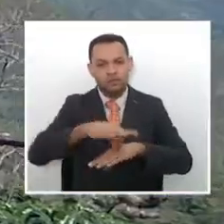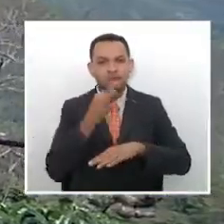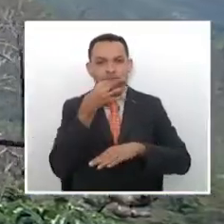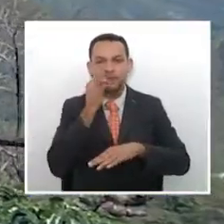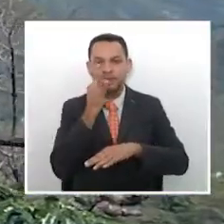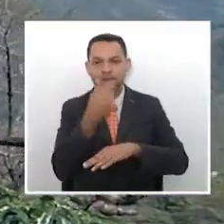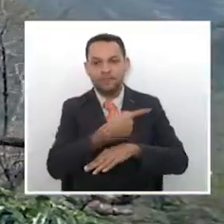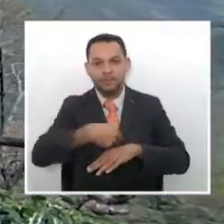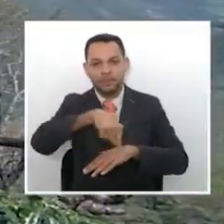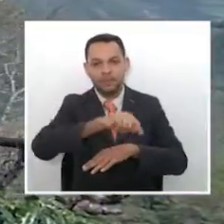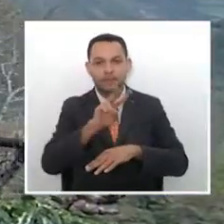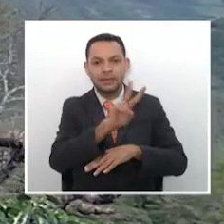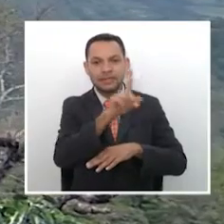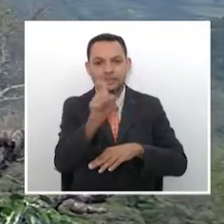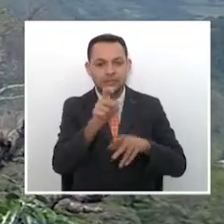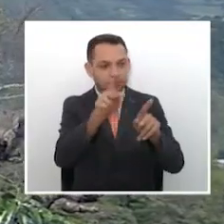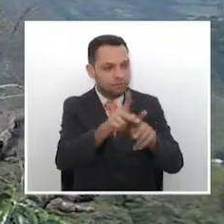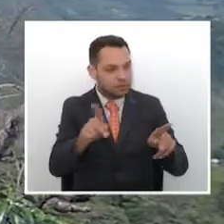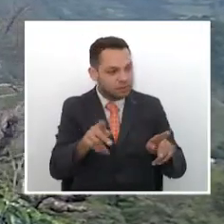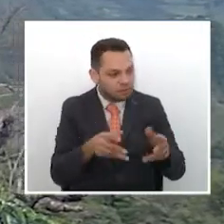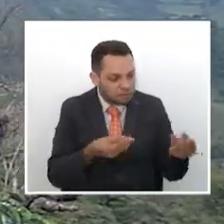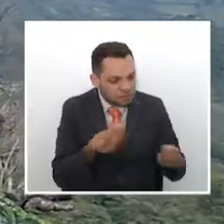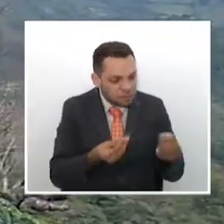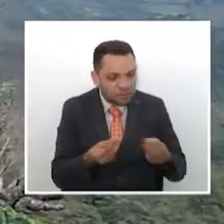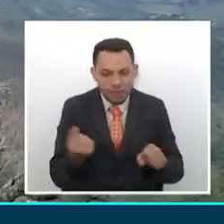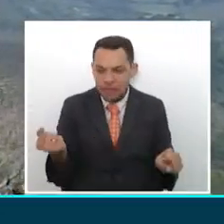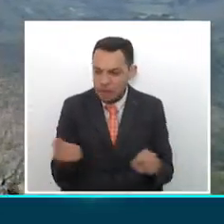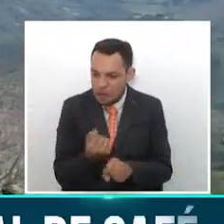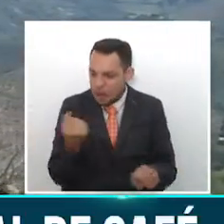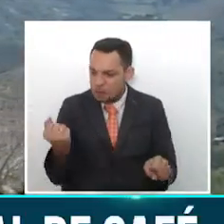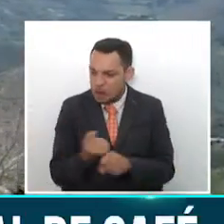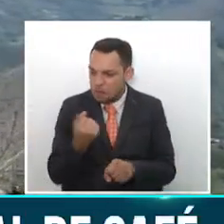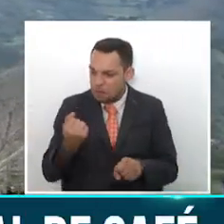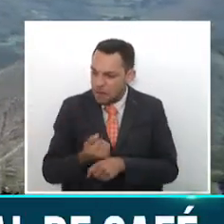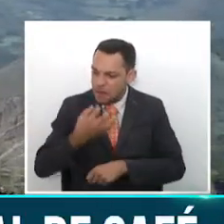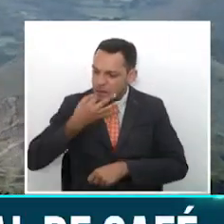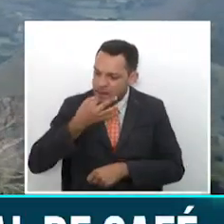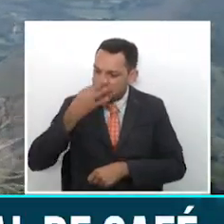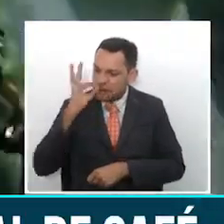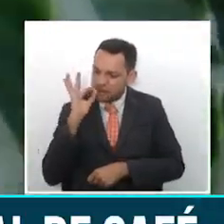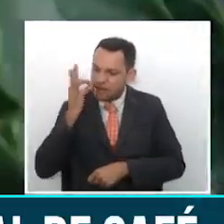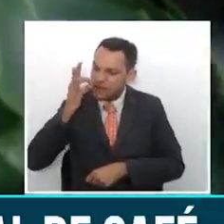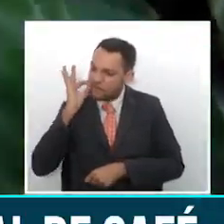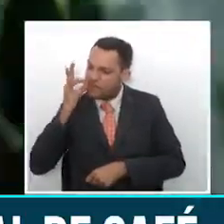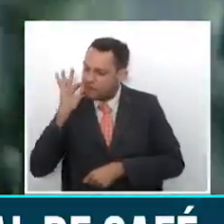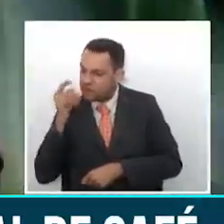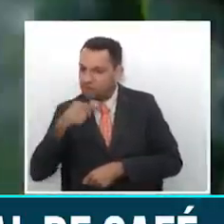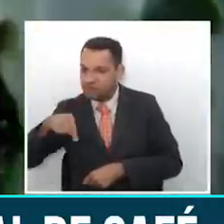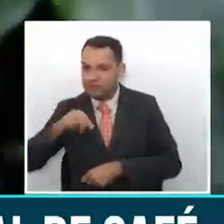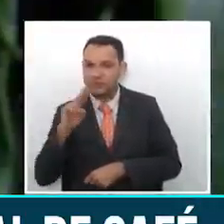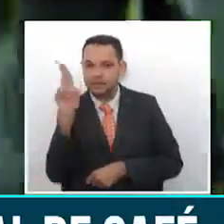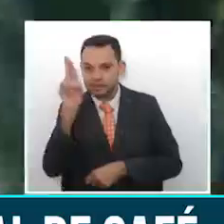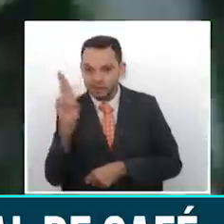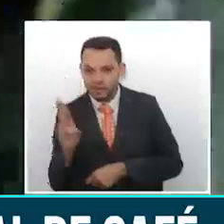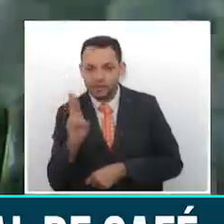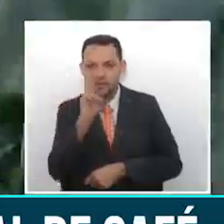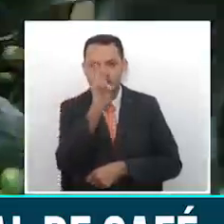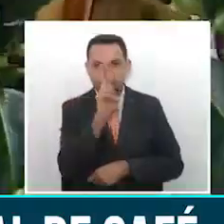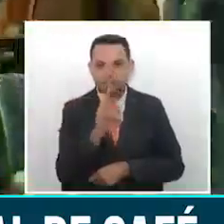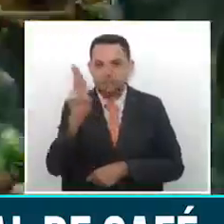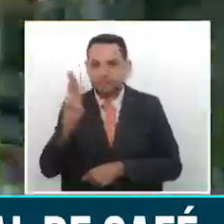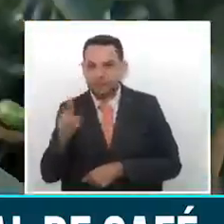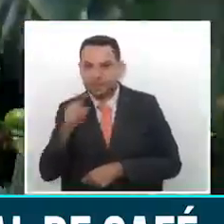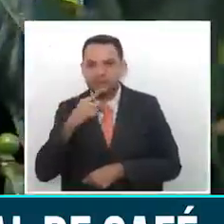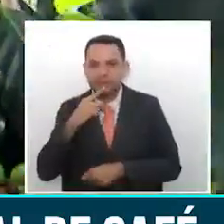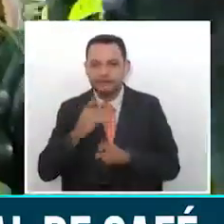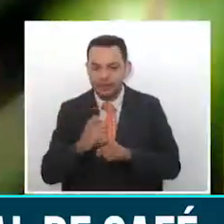Alrededor de 26 mil recolectores de café son los que se ocupan en la principal cosecha en el departamento de Risaralda. Para muchos sectores, las actuales condiciones de